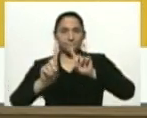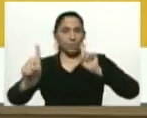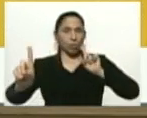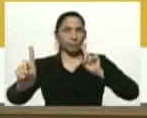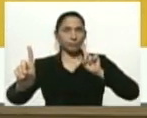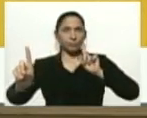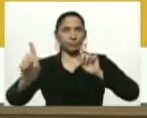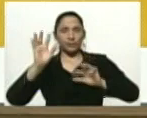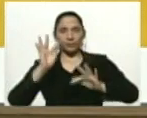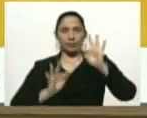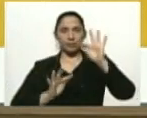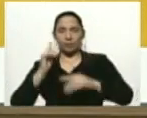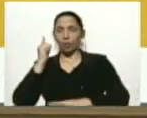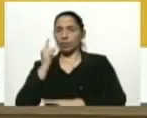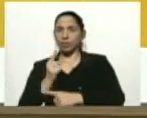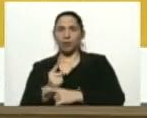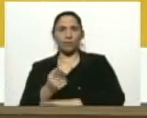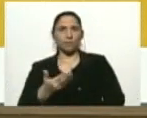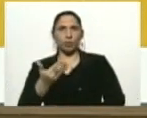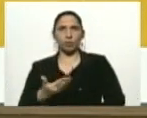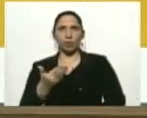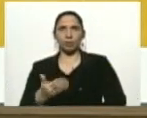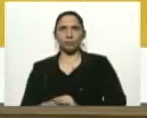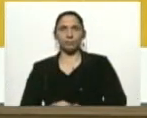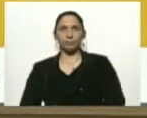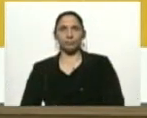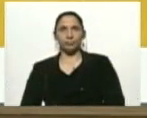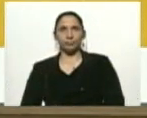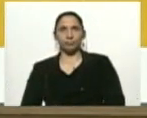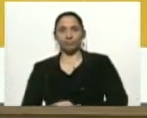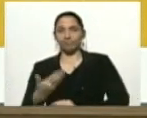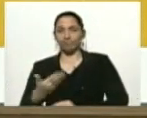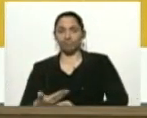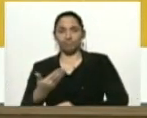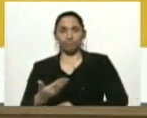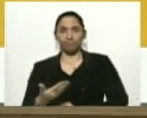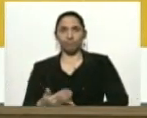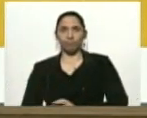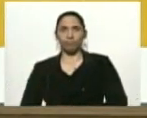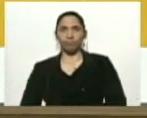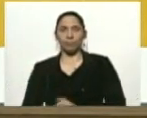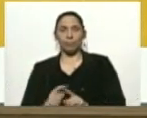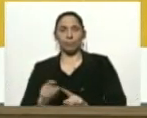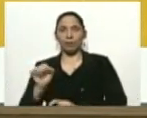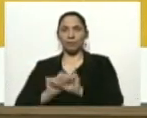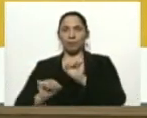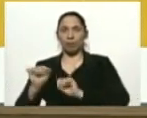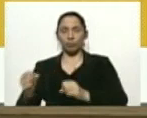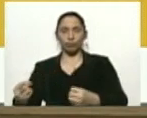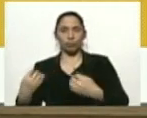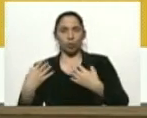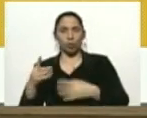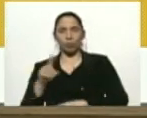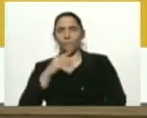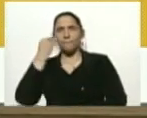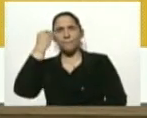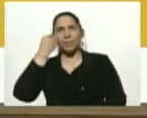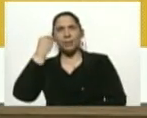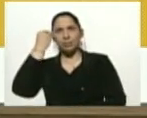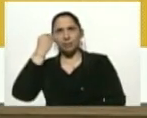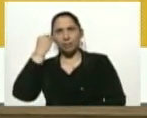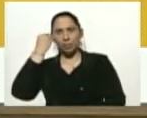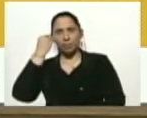físico debe ser fundamental, fundamental para evitar el contagio. No pensemos